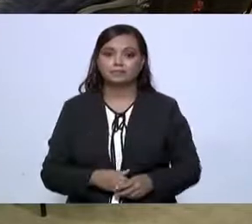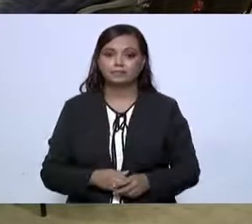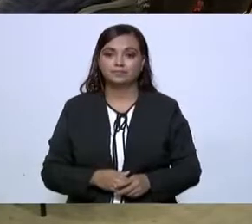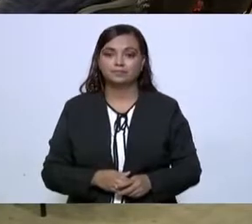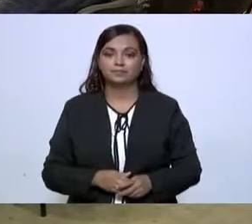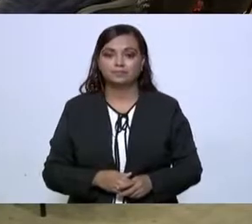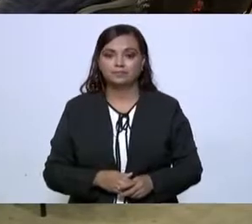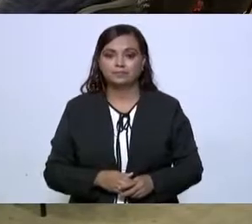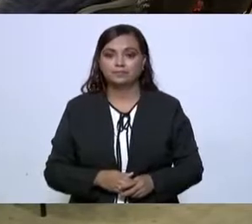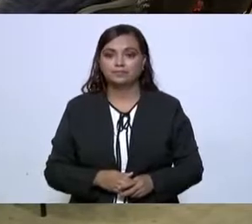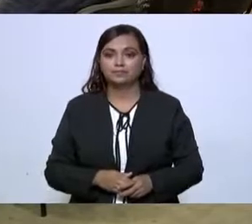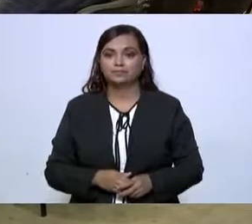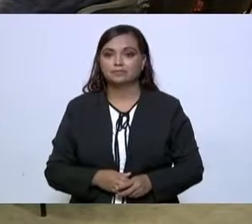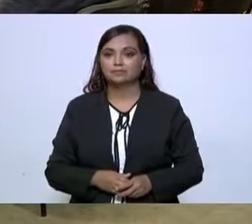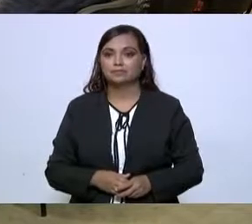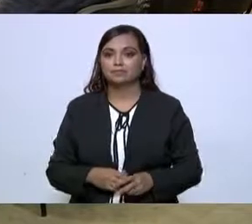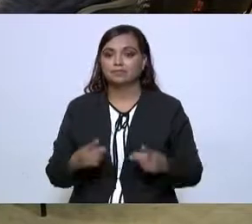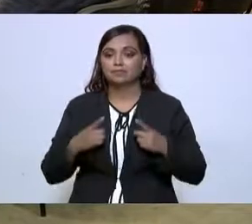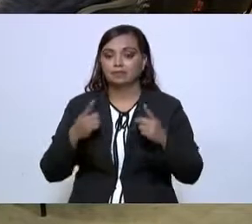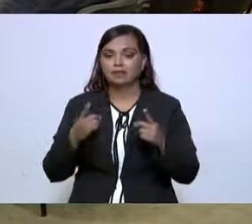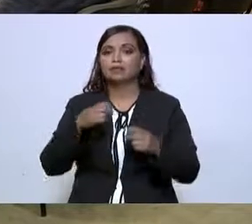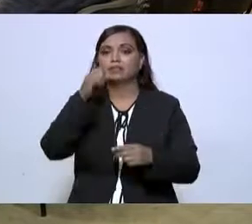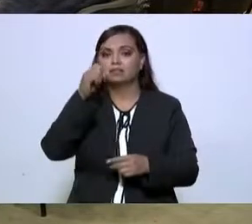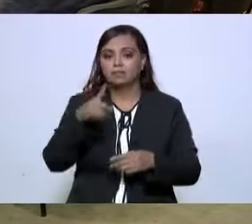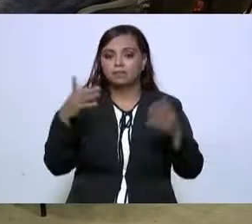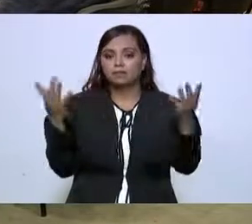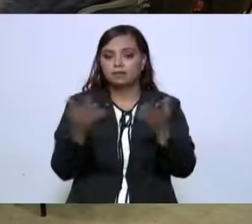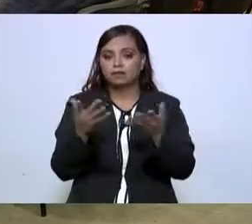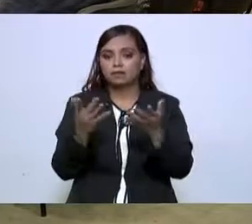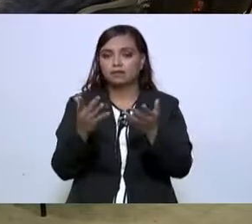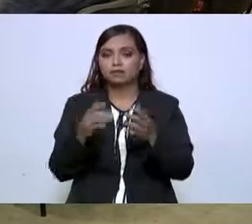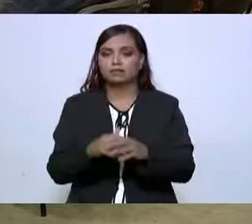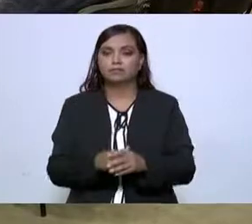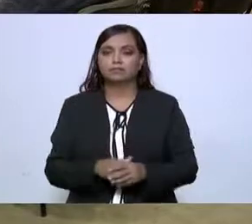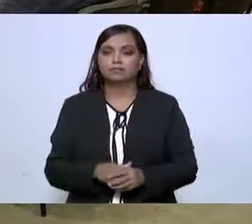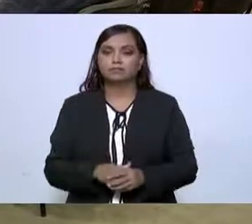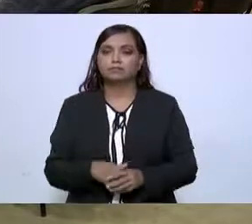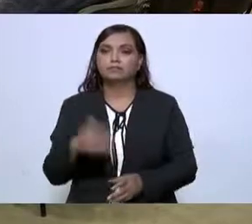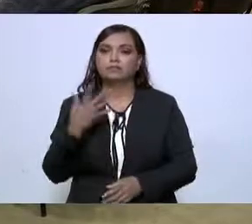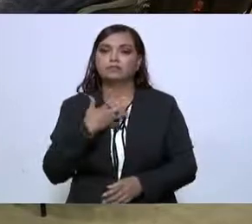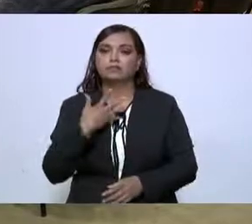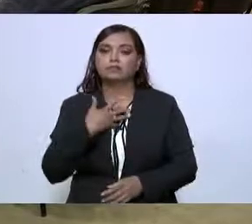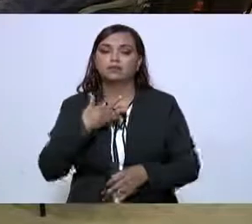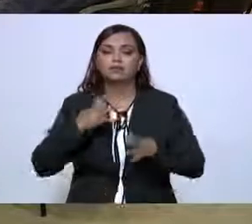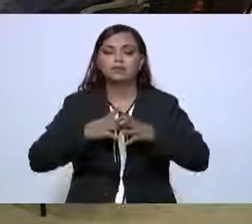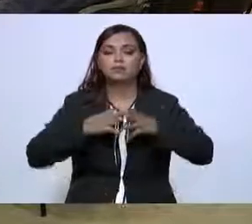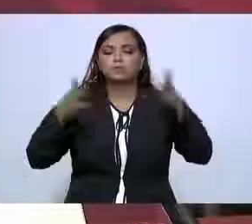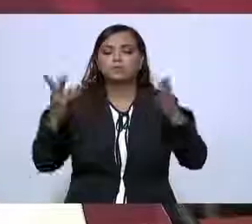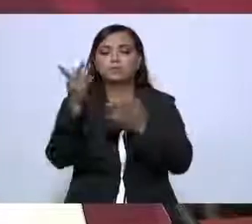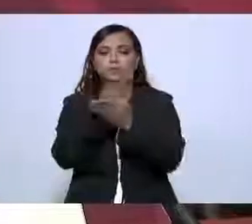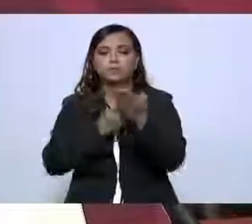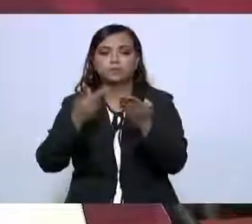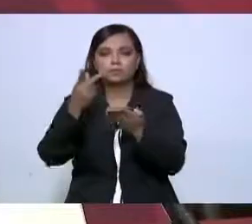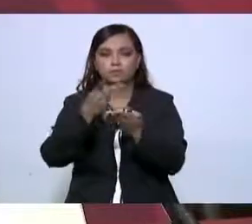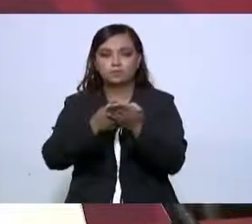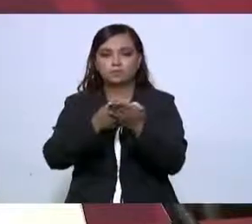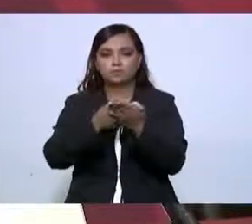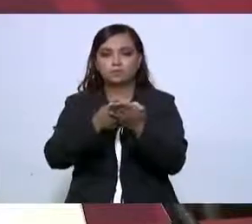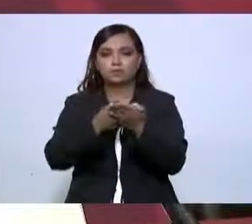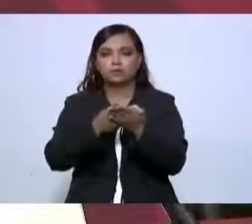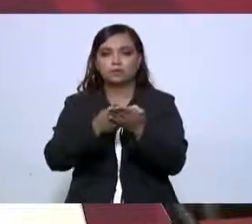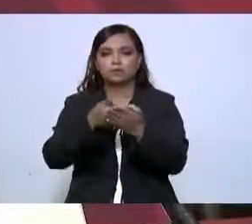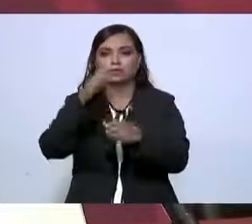Vamos también a tener un amplio programa de